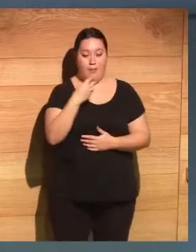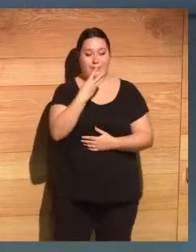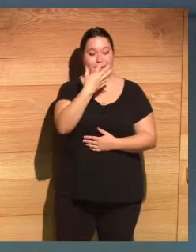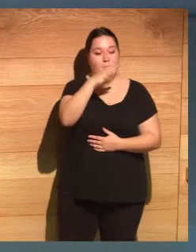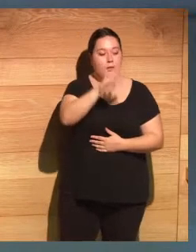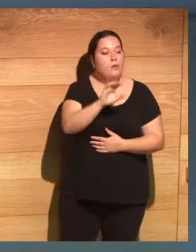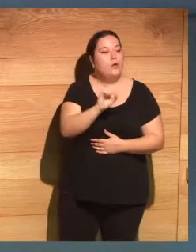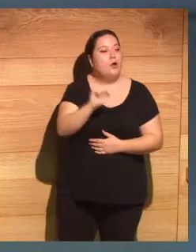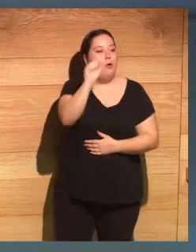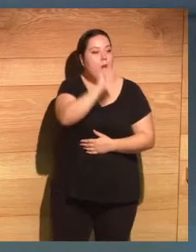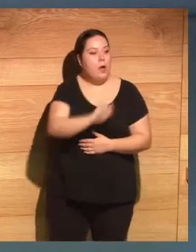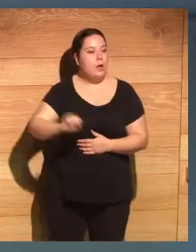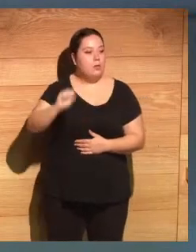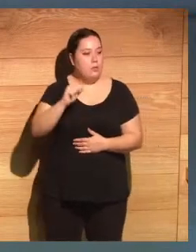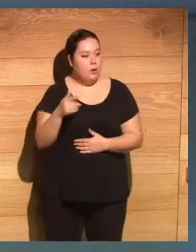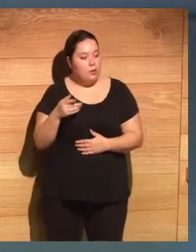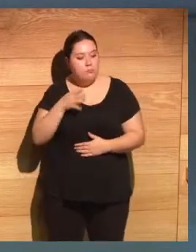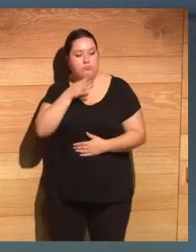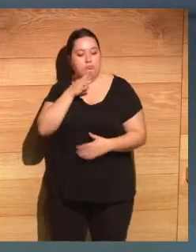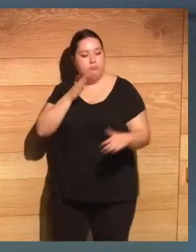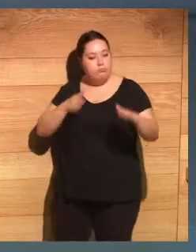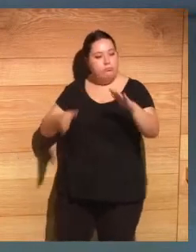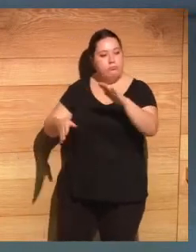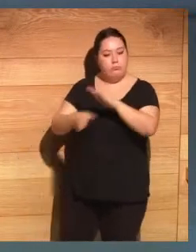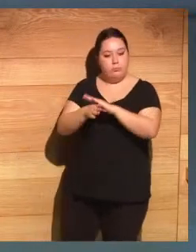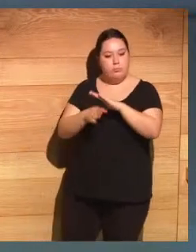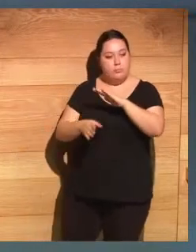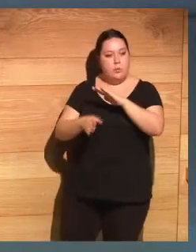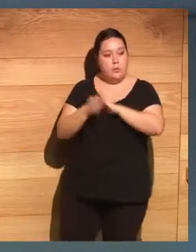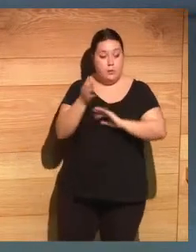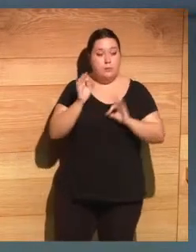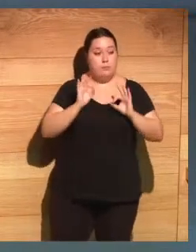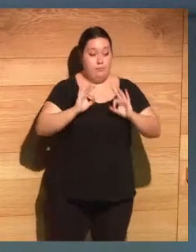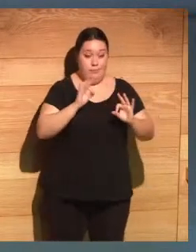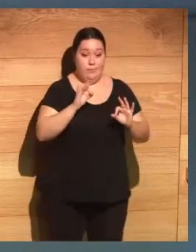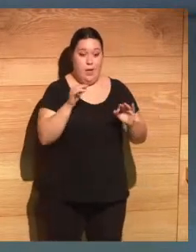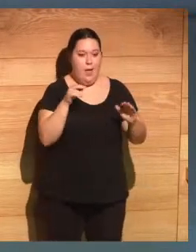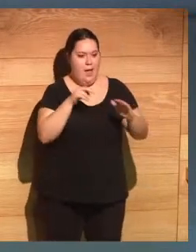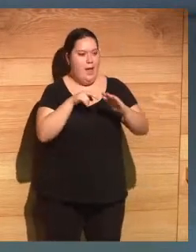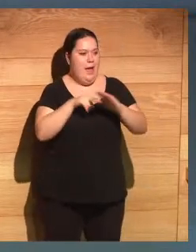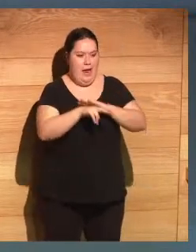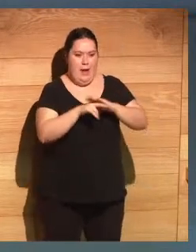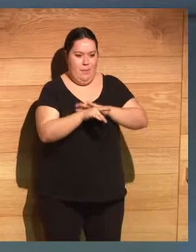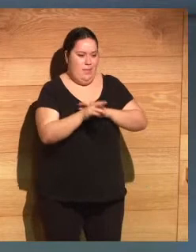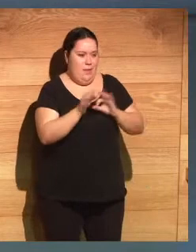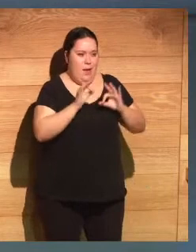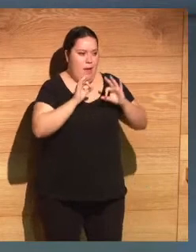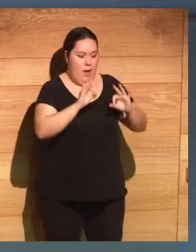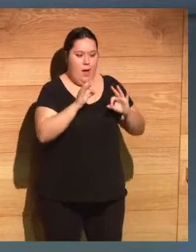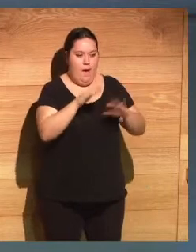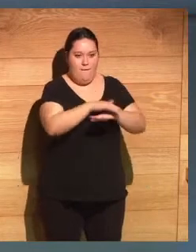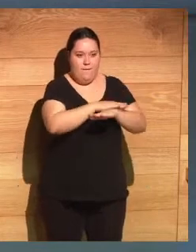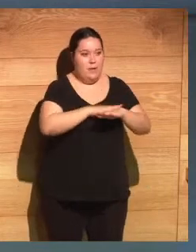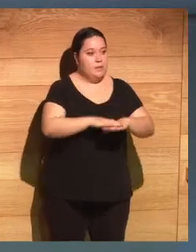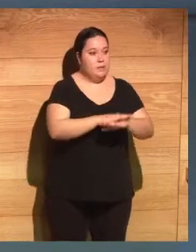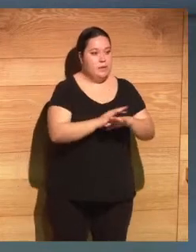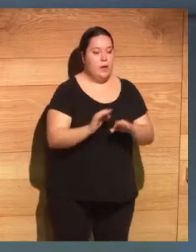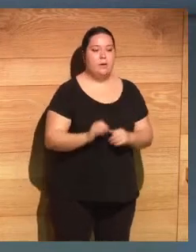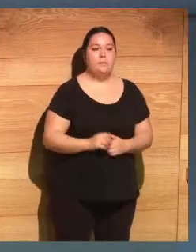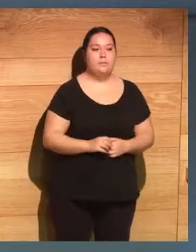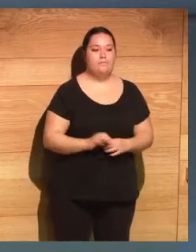y que ha sido y sigue siendo una de las herramientas básicas de nuestra fundación para